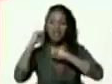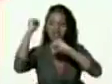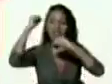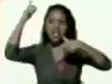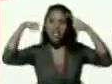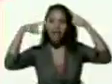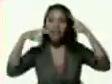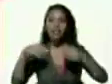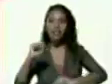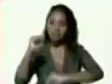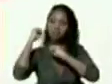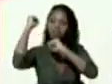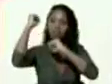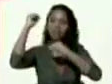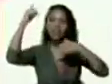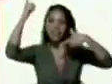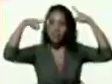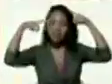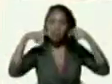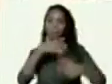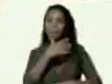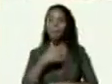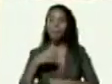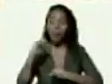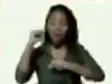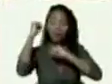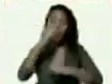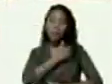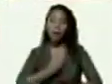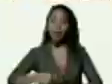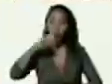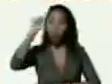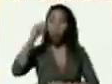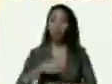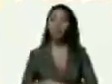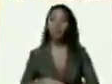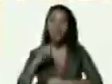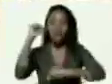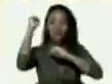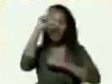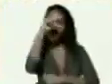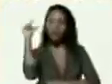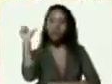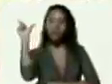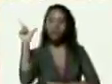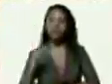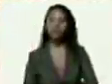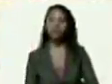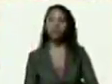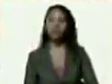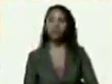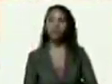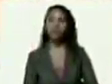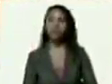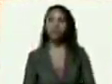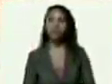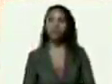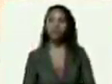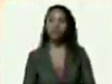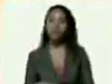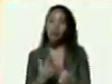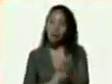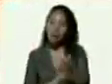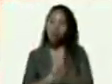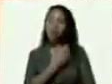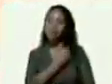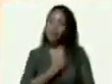que viva Maduro que viva el PSUV que viva que viva que si hermano presidente aquí